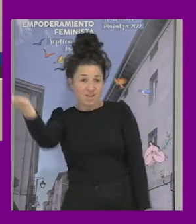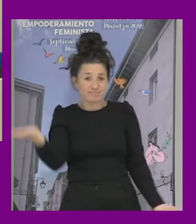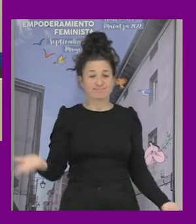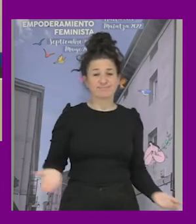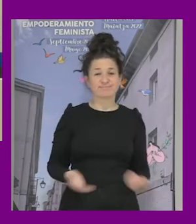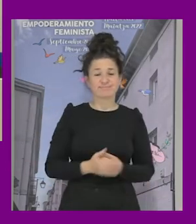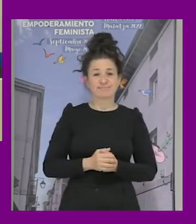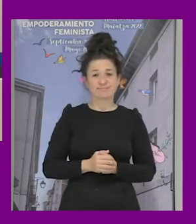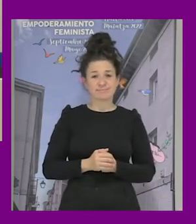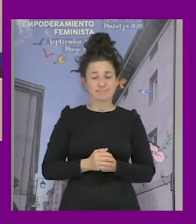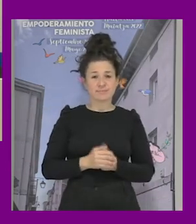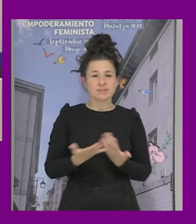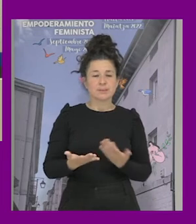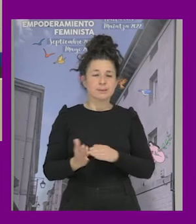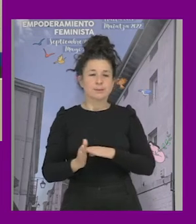por otro lado